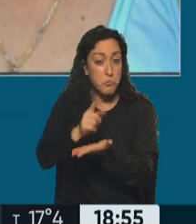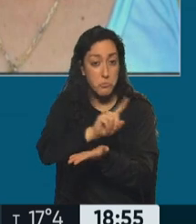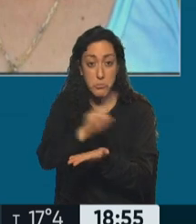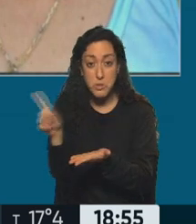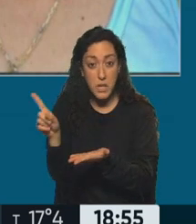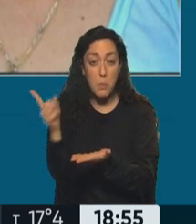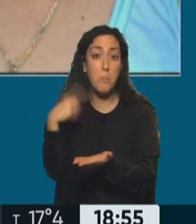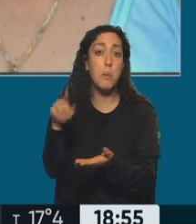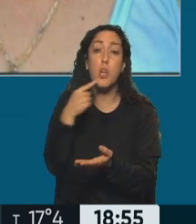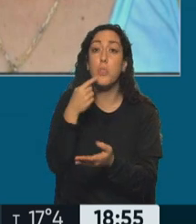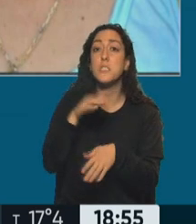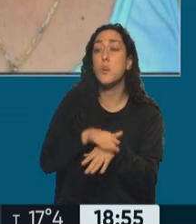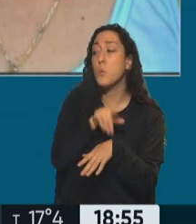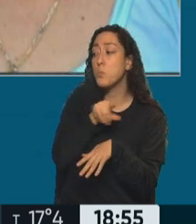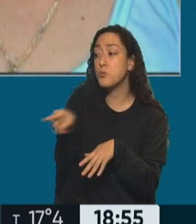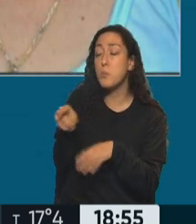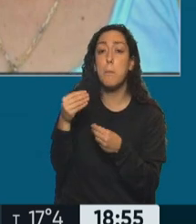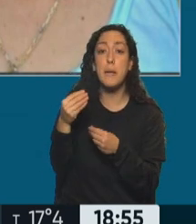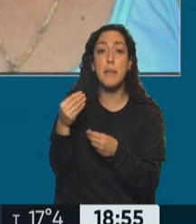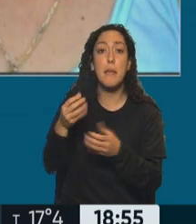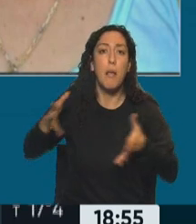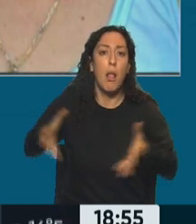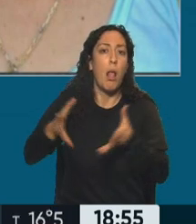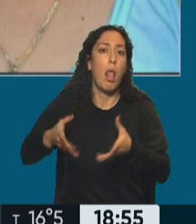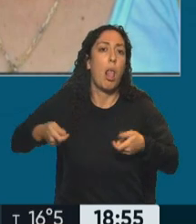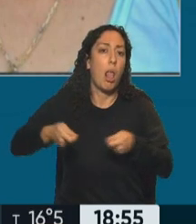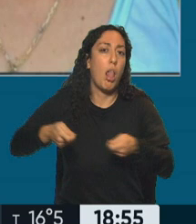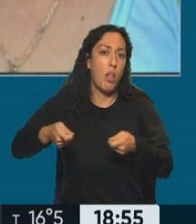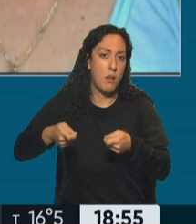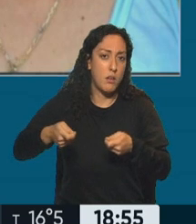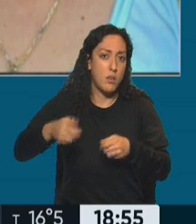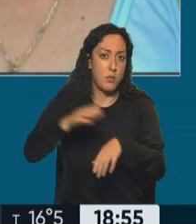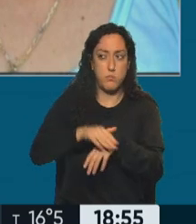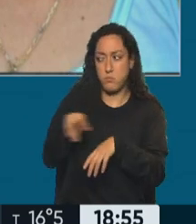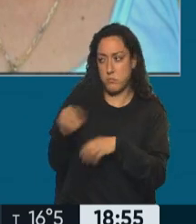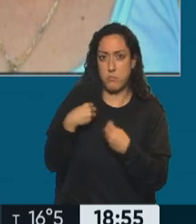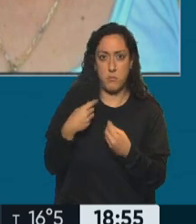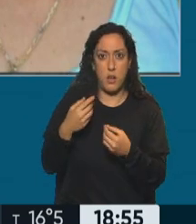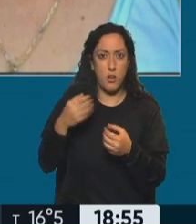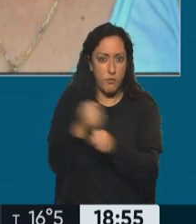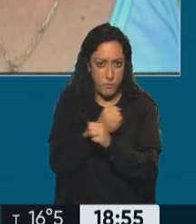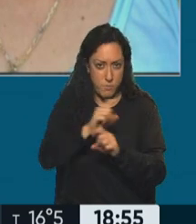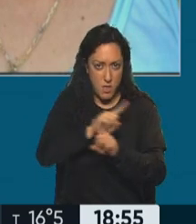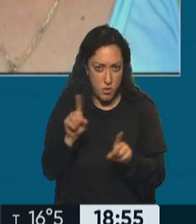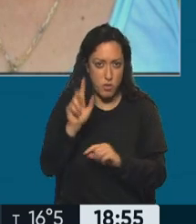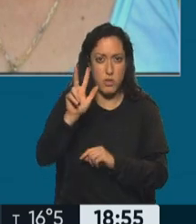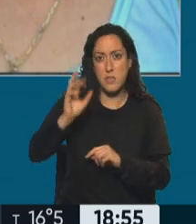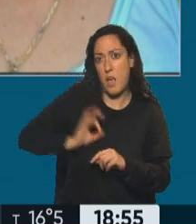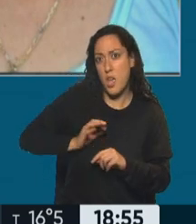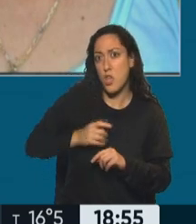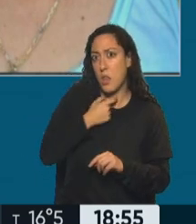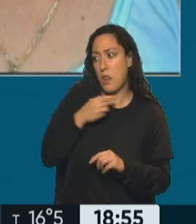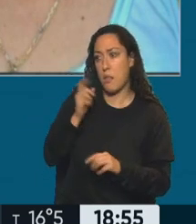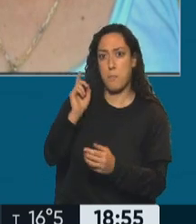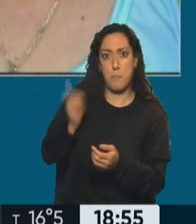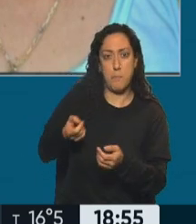acusan de ser la instigadora. condenada a tres años. El fallo no está firme, está pendiente de una resolución de corte. Por eso el presidente